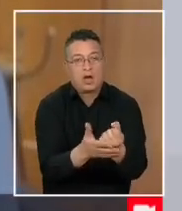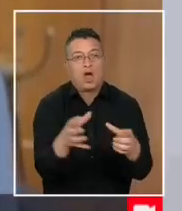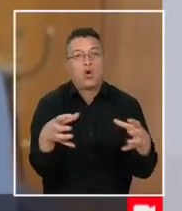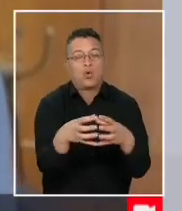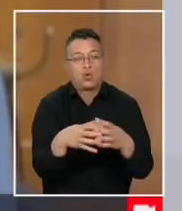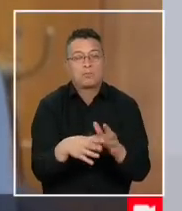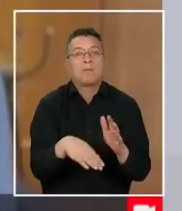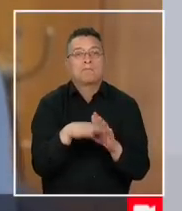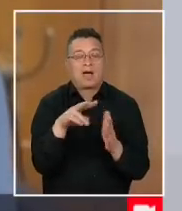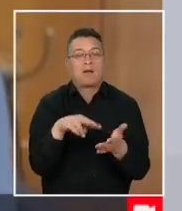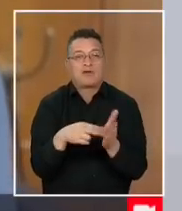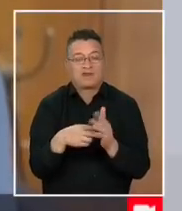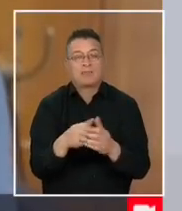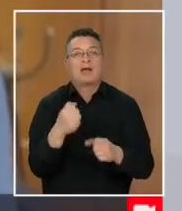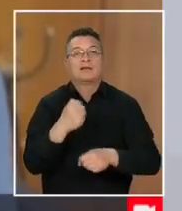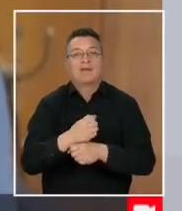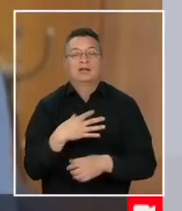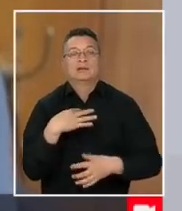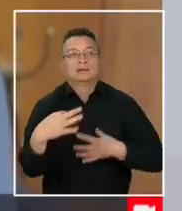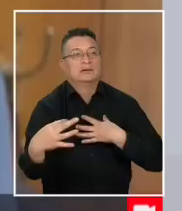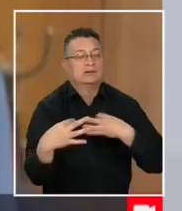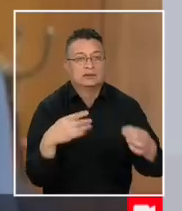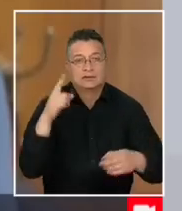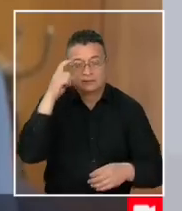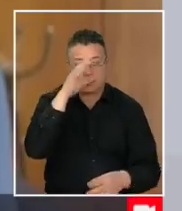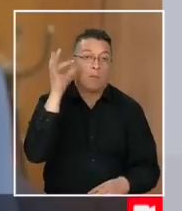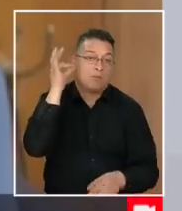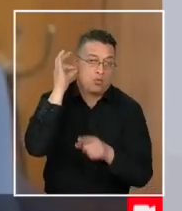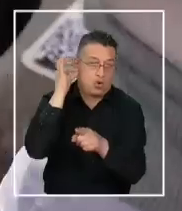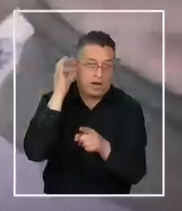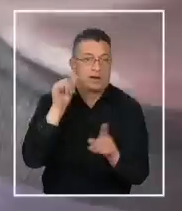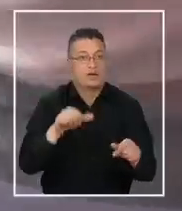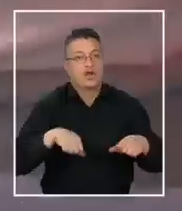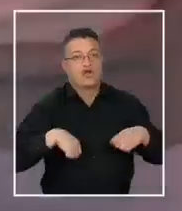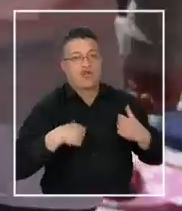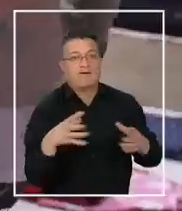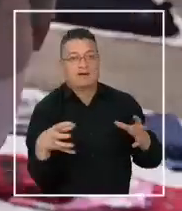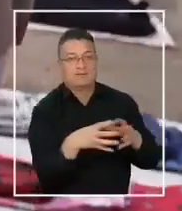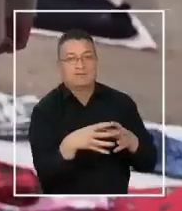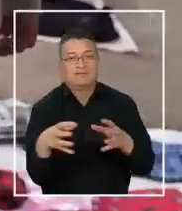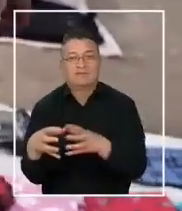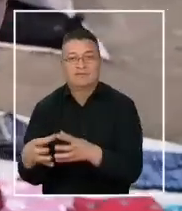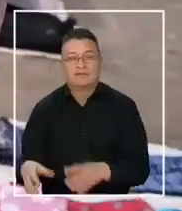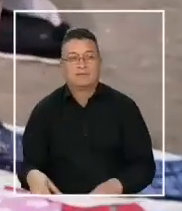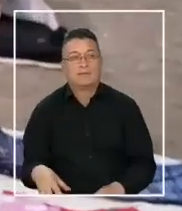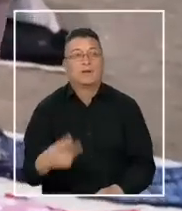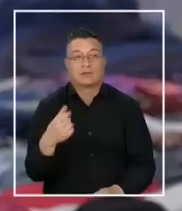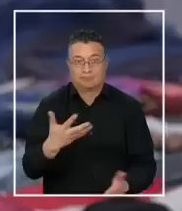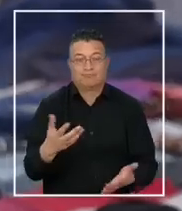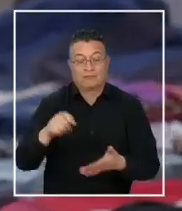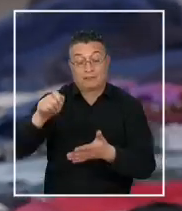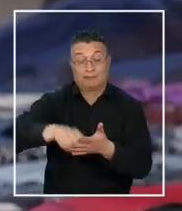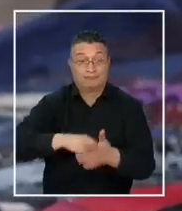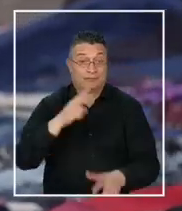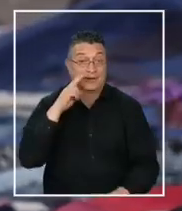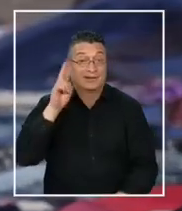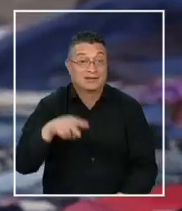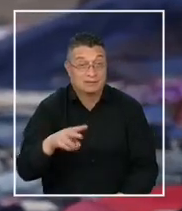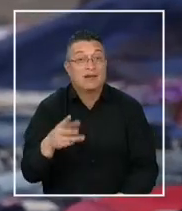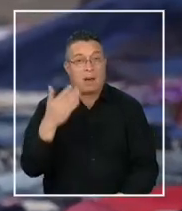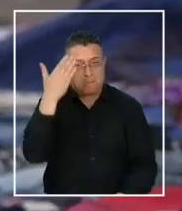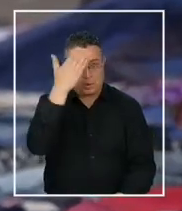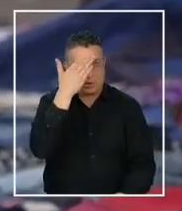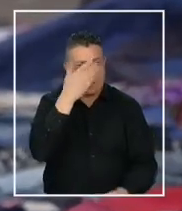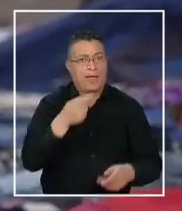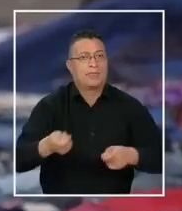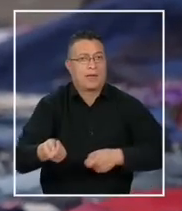más dificultades de insertarse en el mercado laboral, como son las mujeres y jóvenes. Informalidad laboral, un síntoma siempre preocupante para la